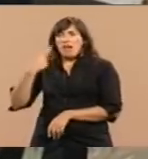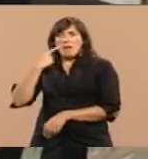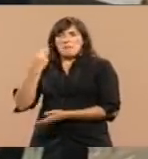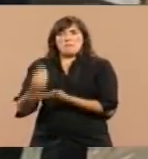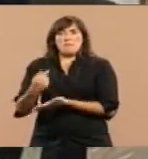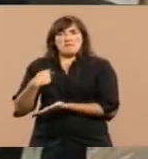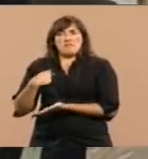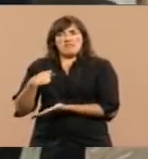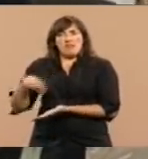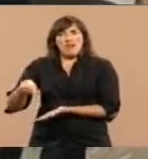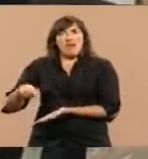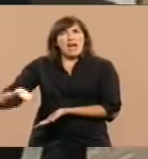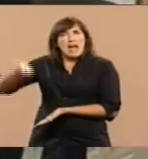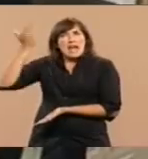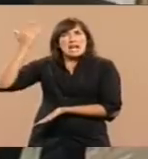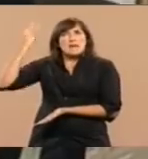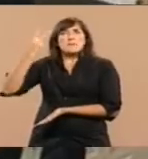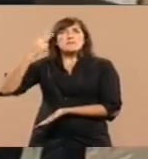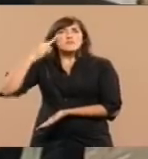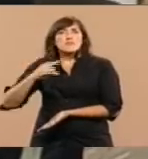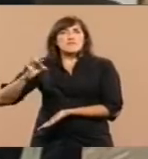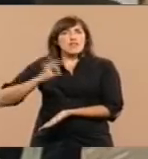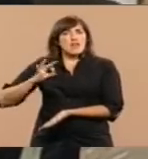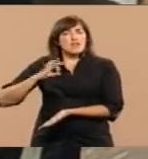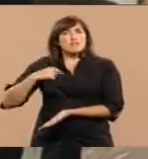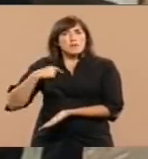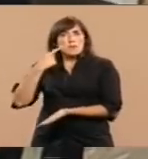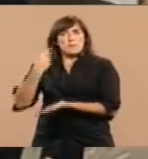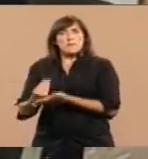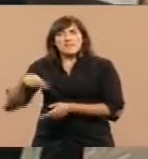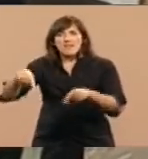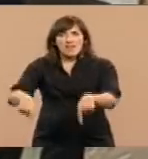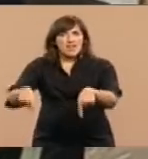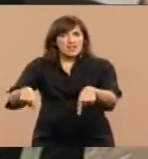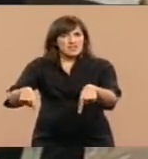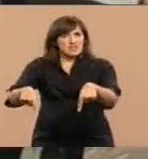hace 29 años aquí.